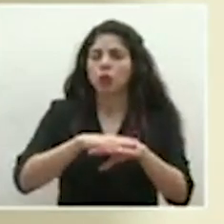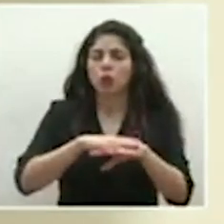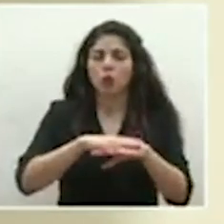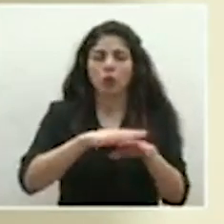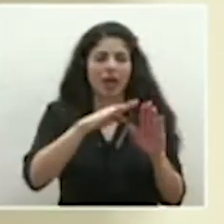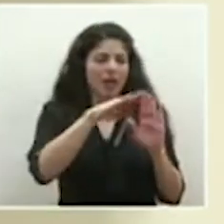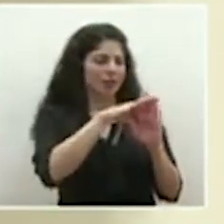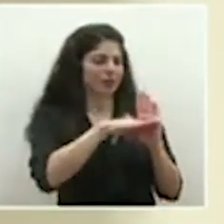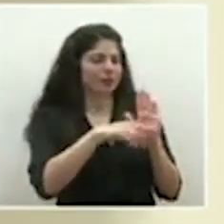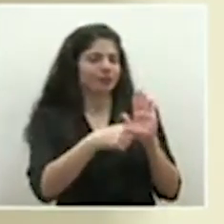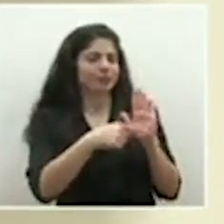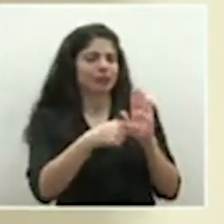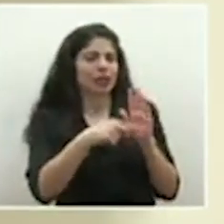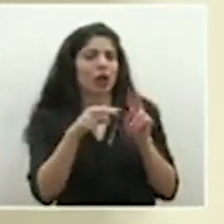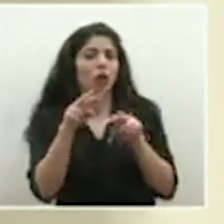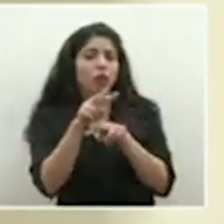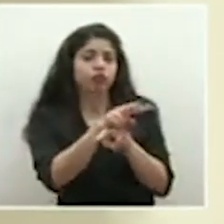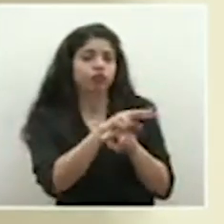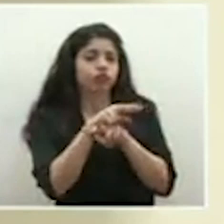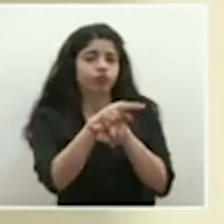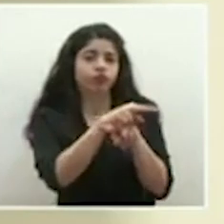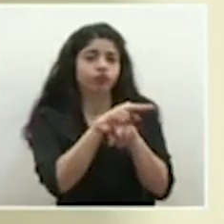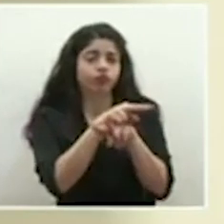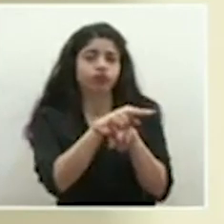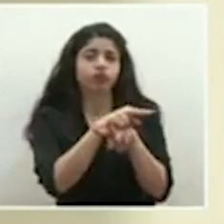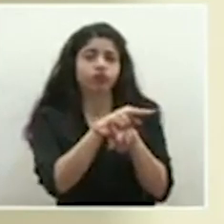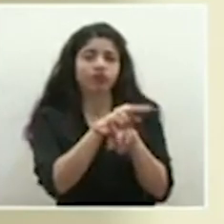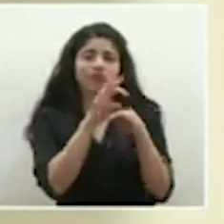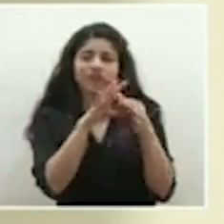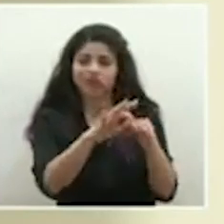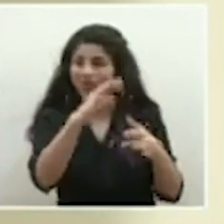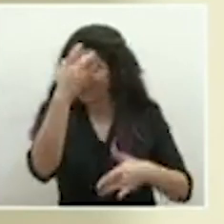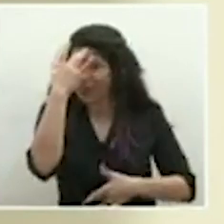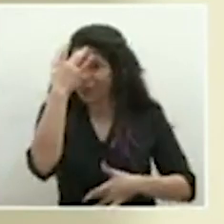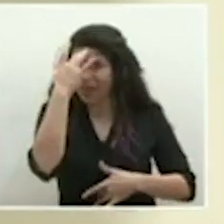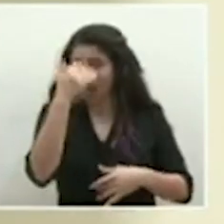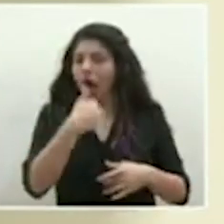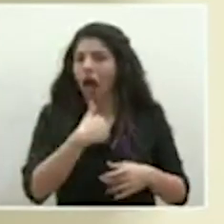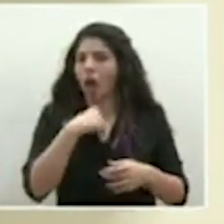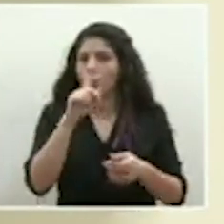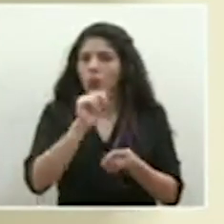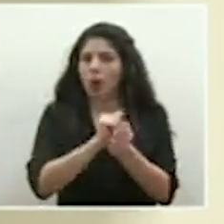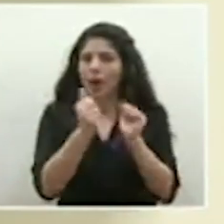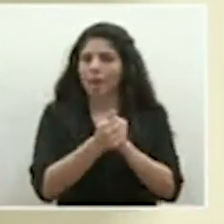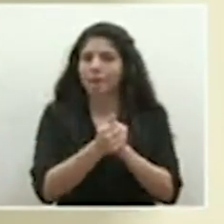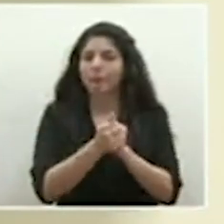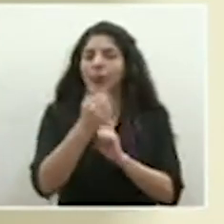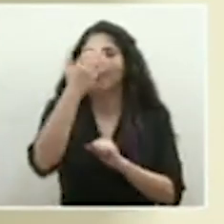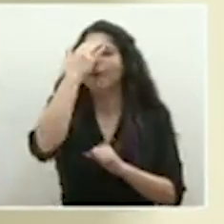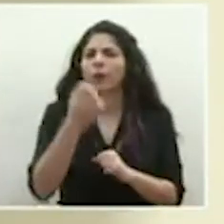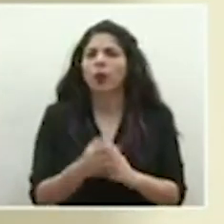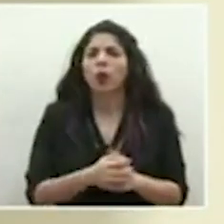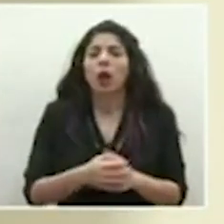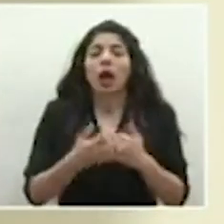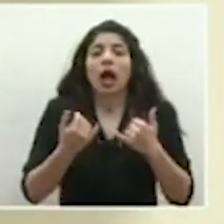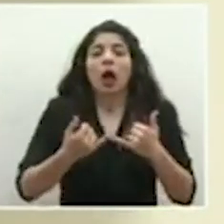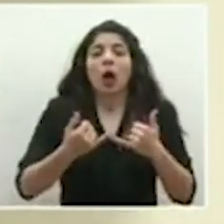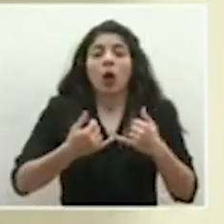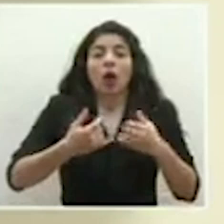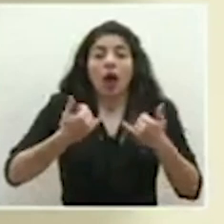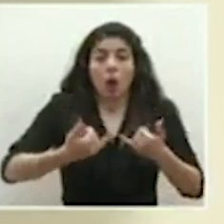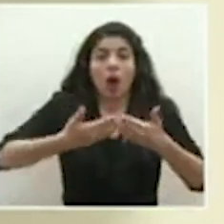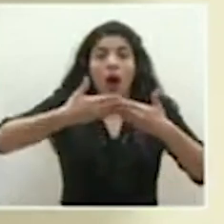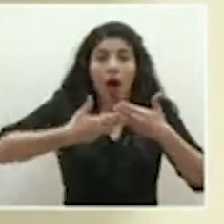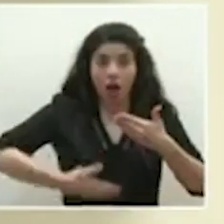lineamiento de vigilancia de la enfermedad, la ya que estamos adoptando en